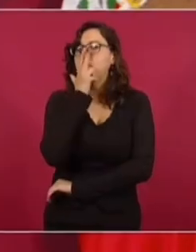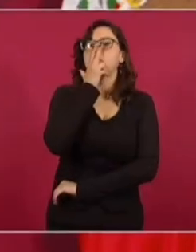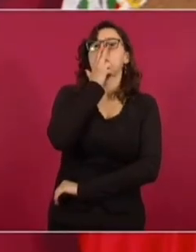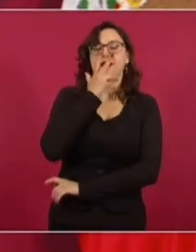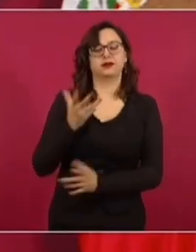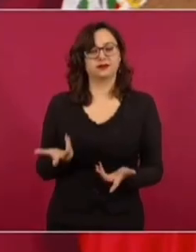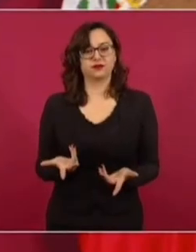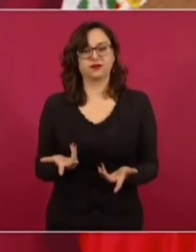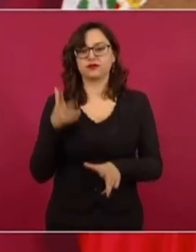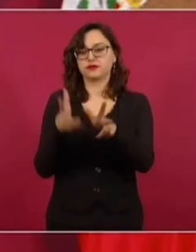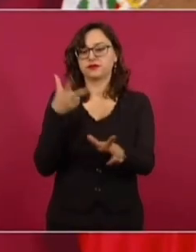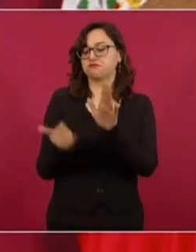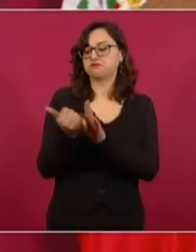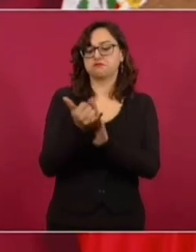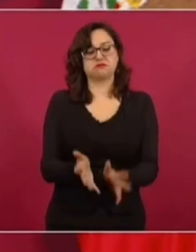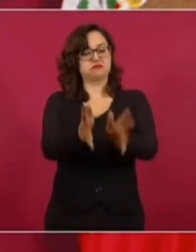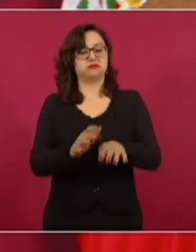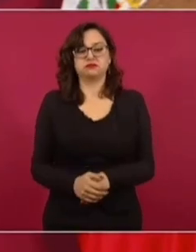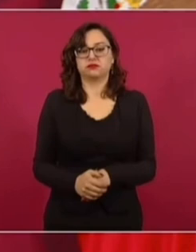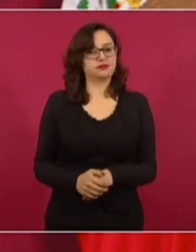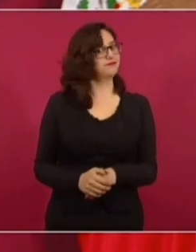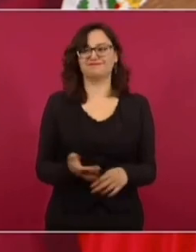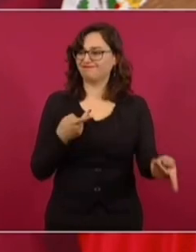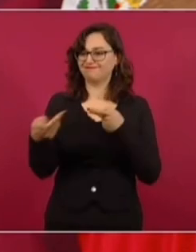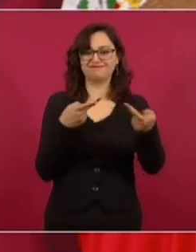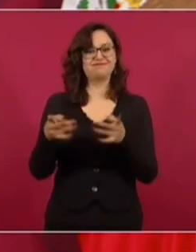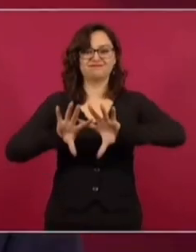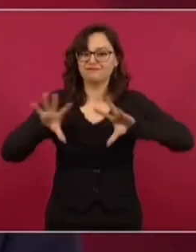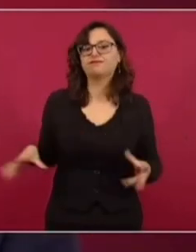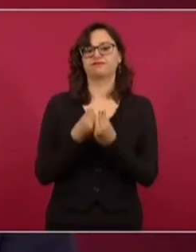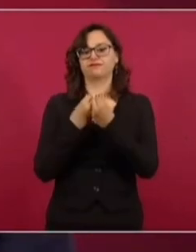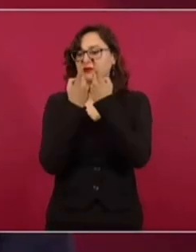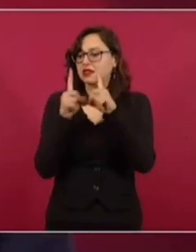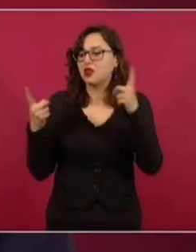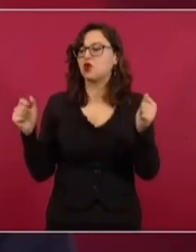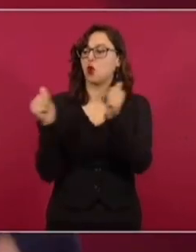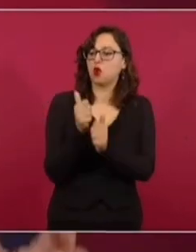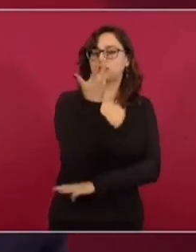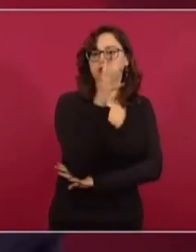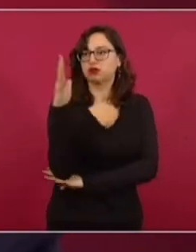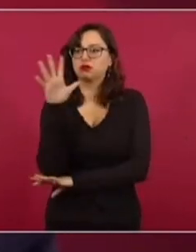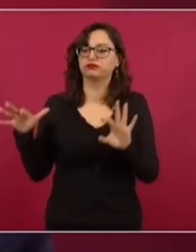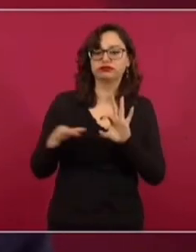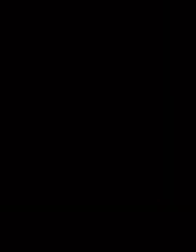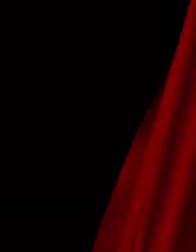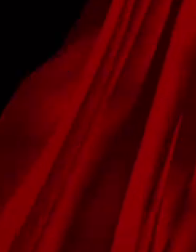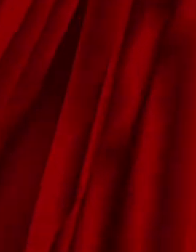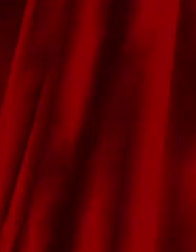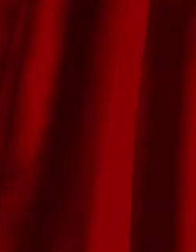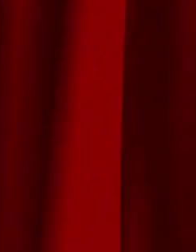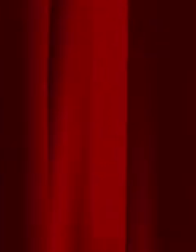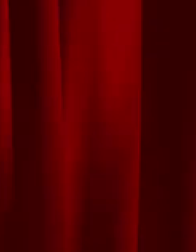es construir un tren, es un plan integral de desarrollo sustentable lo que se está haciendo. Proyecto Anázar